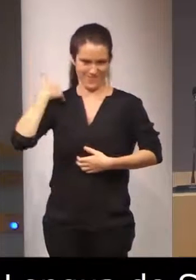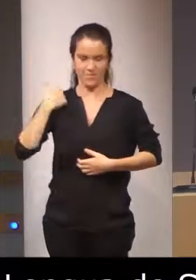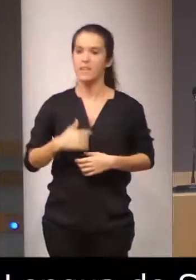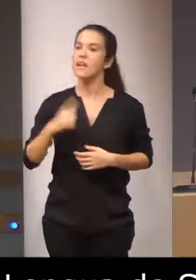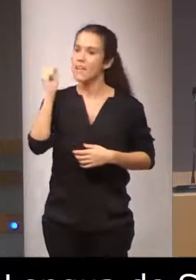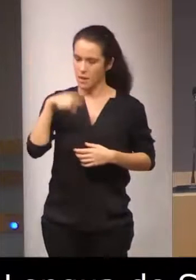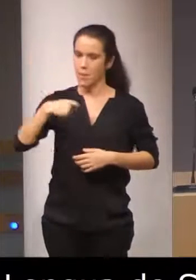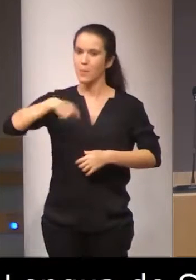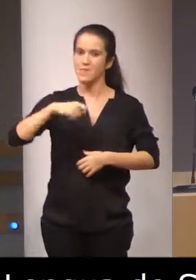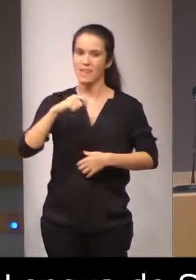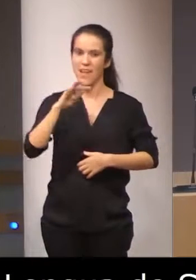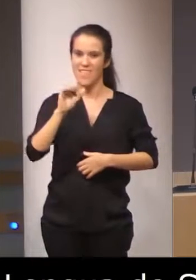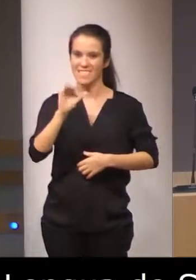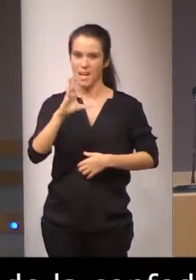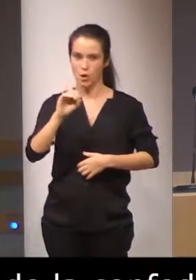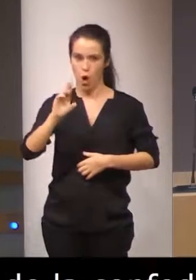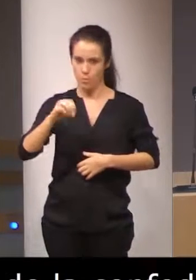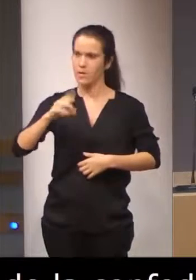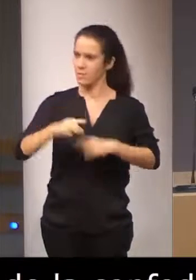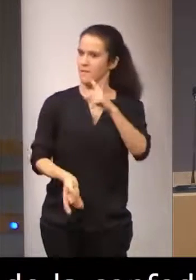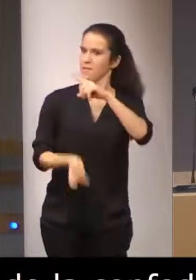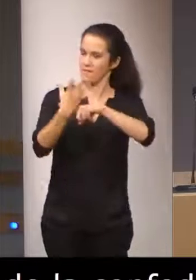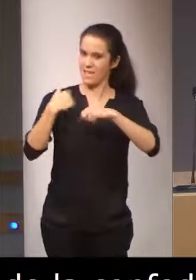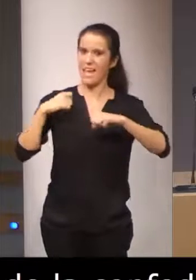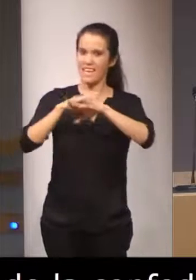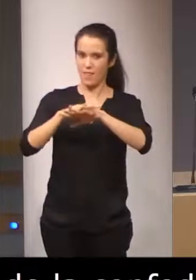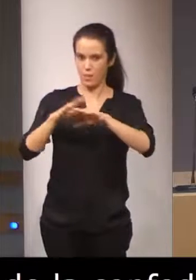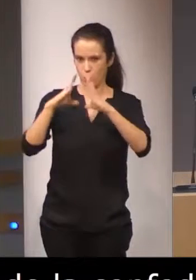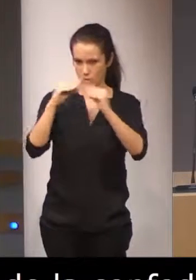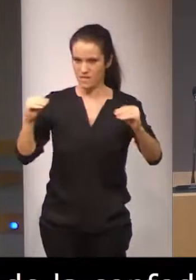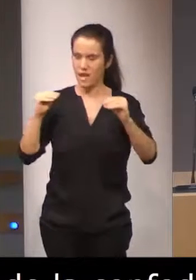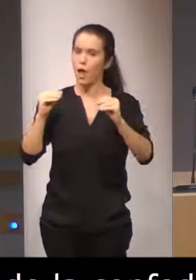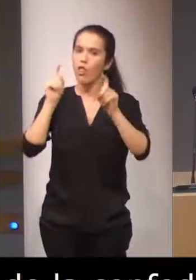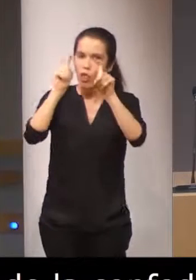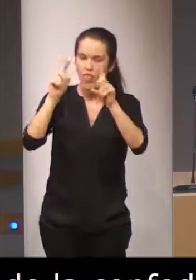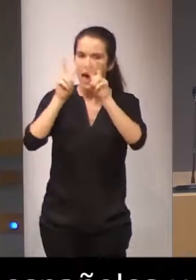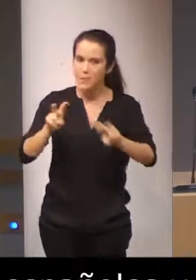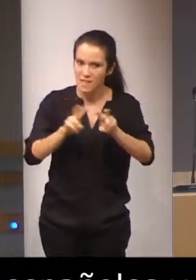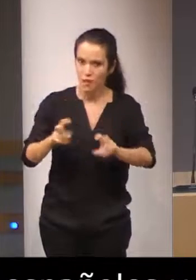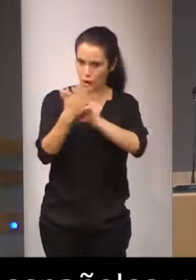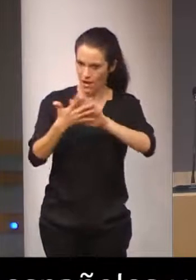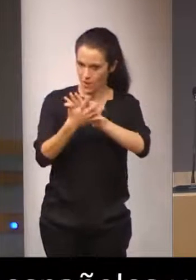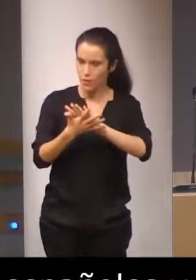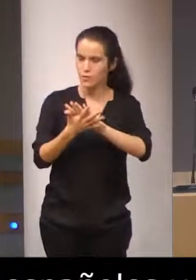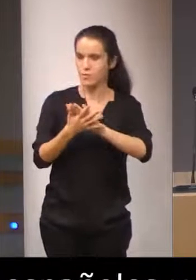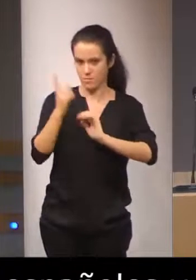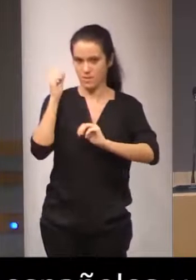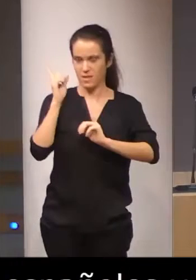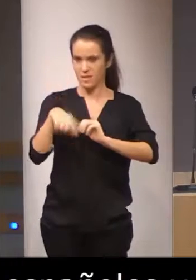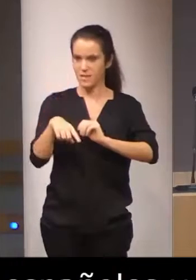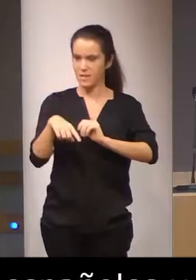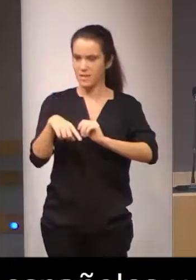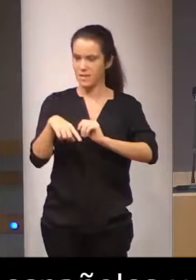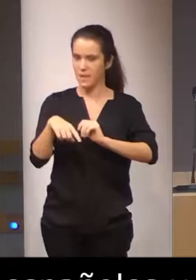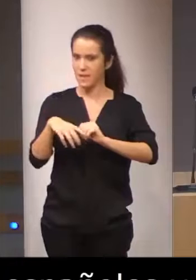presidente del FESERCOM, miembro cofundador de la Red Universitaria de Docencia e Investigación de la Lengua de Signos y coeditor del sitio